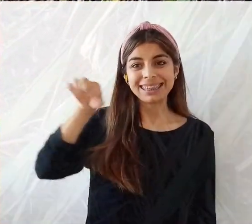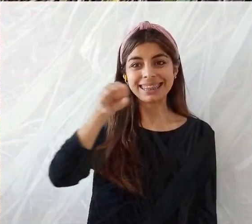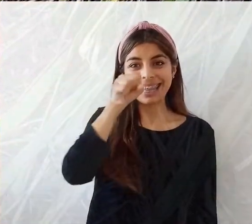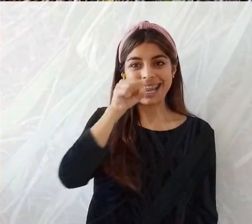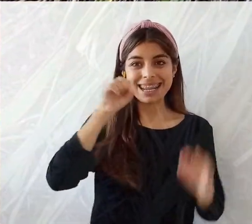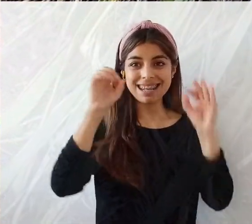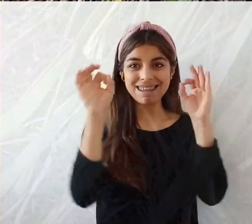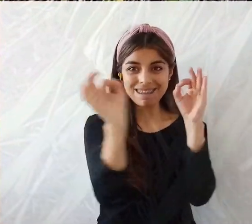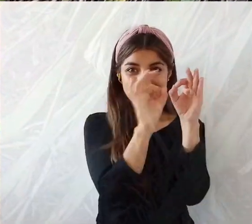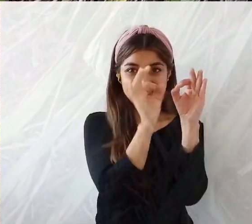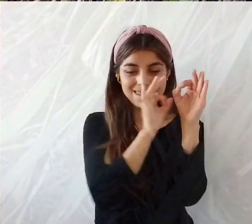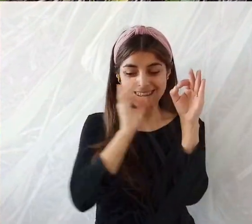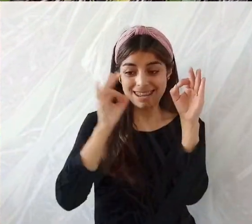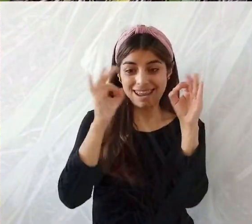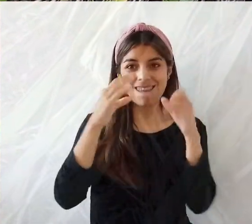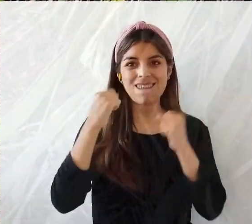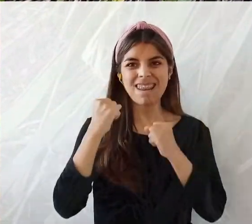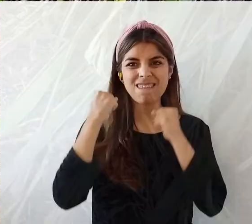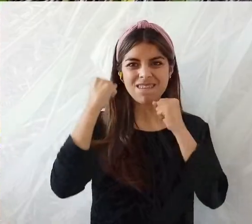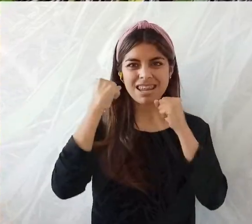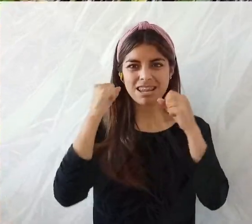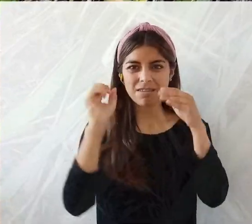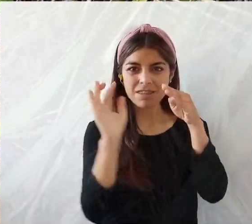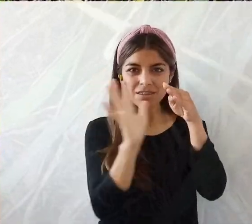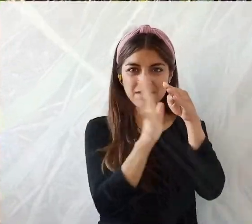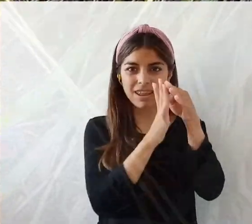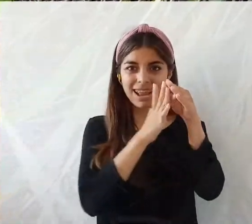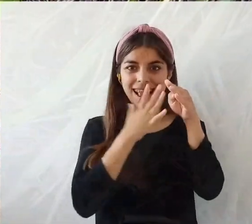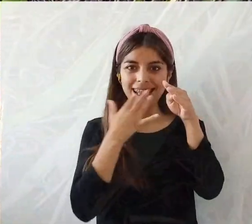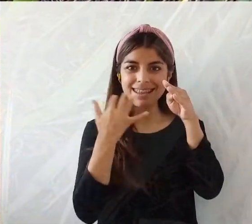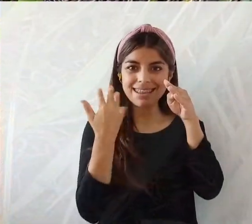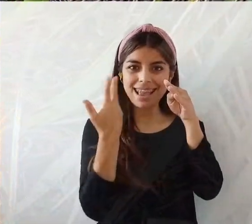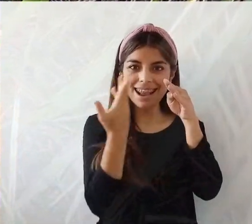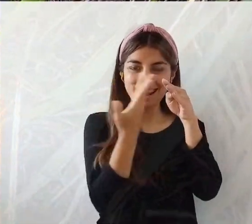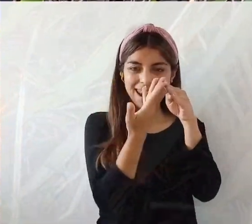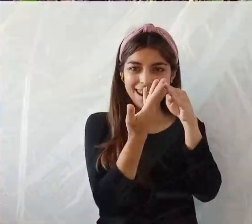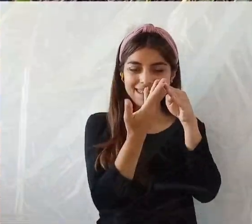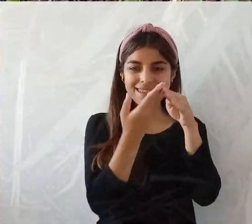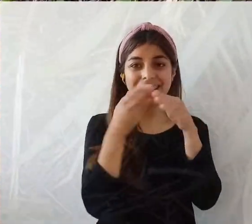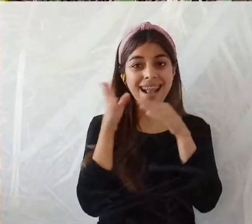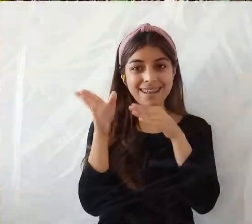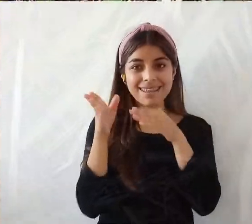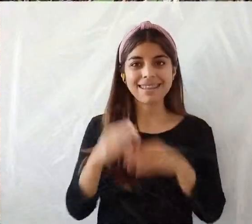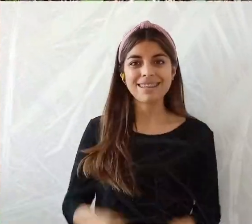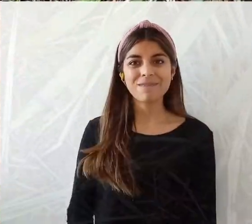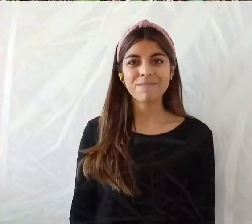acá para que vaya tomando firmeza. Porque si no, nos quedaría firme.